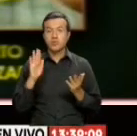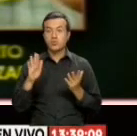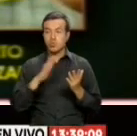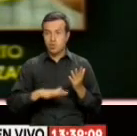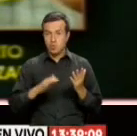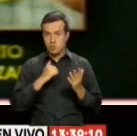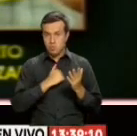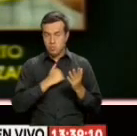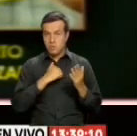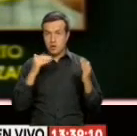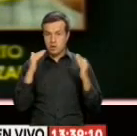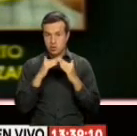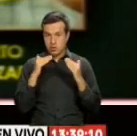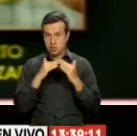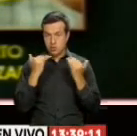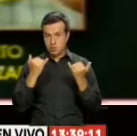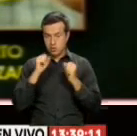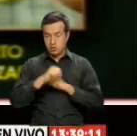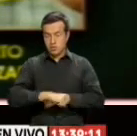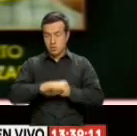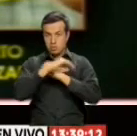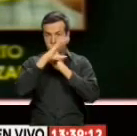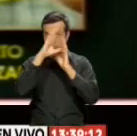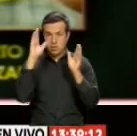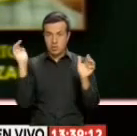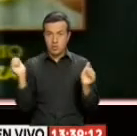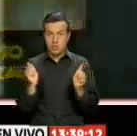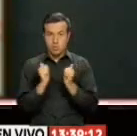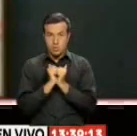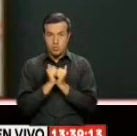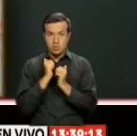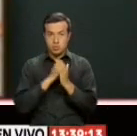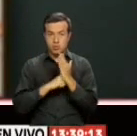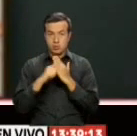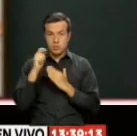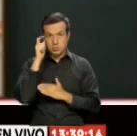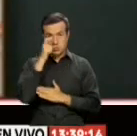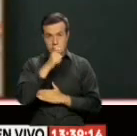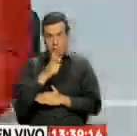residencia Esta madrugada En compañía Del ministerio